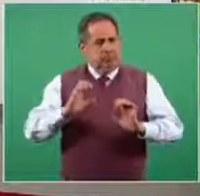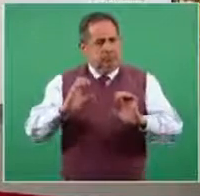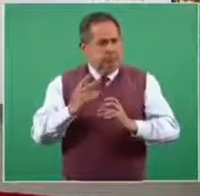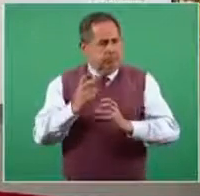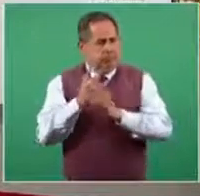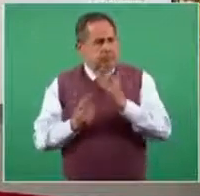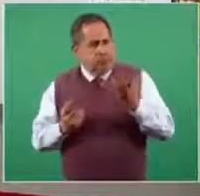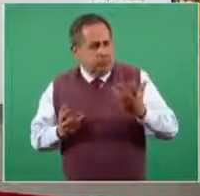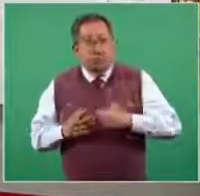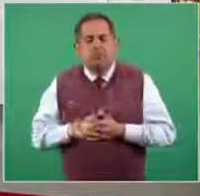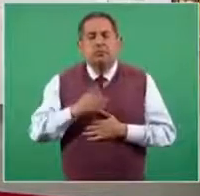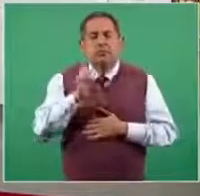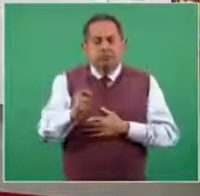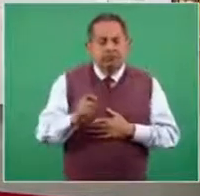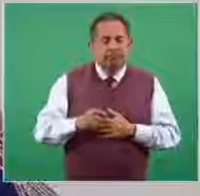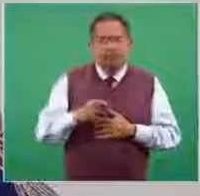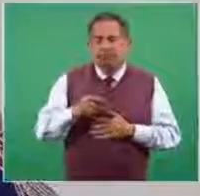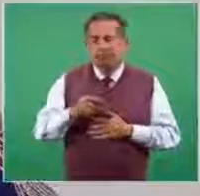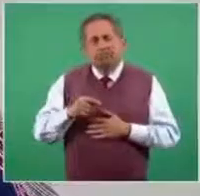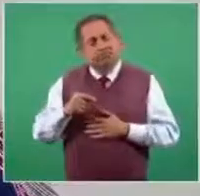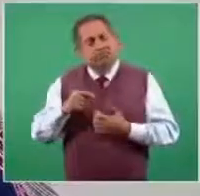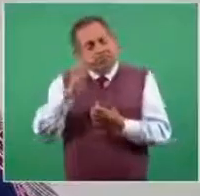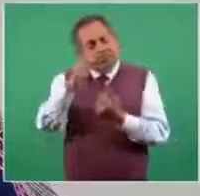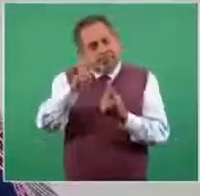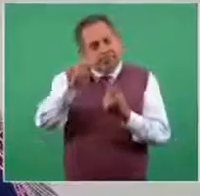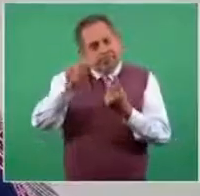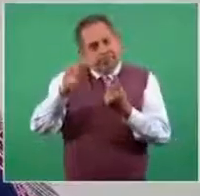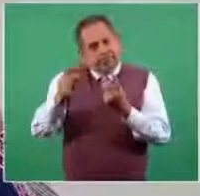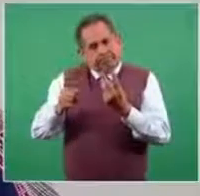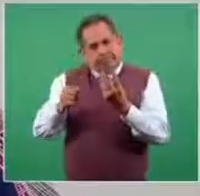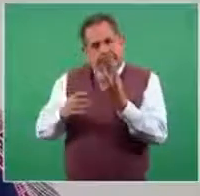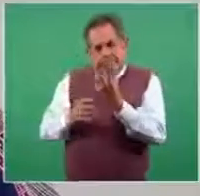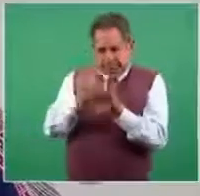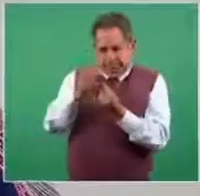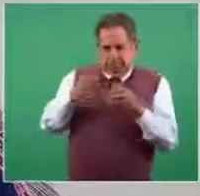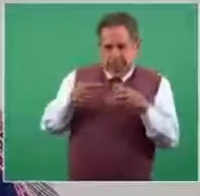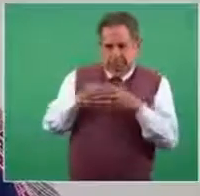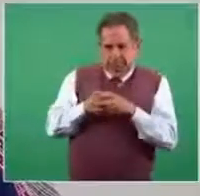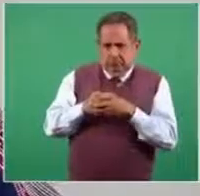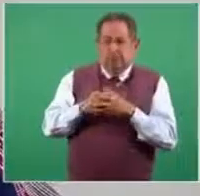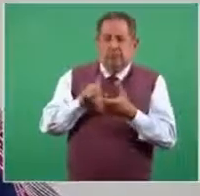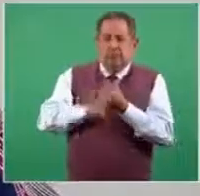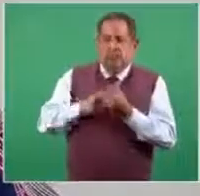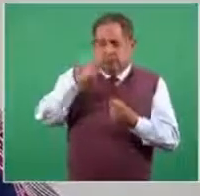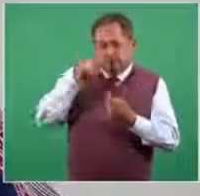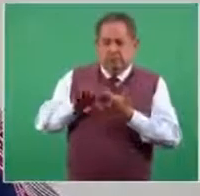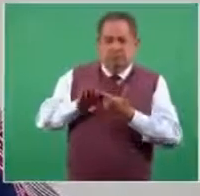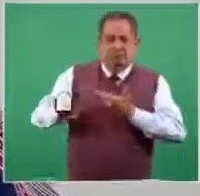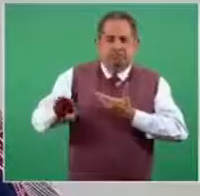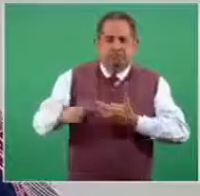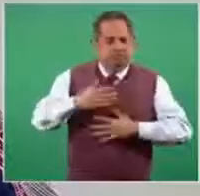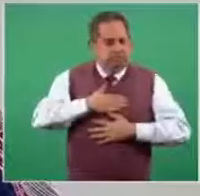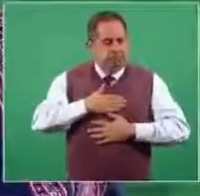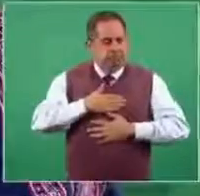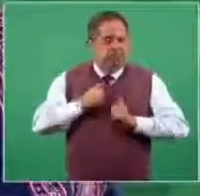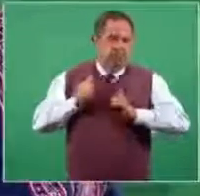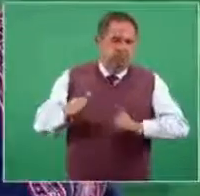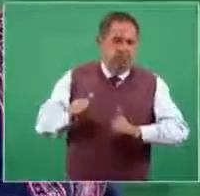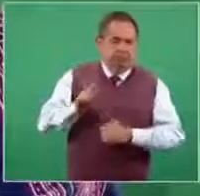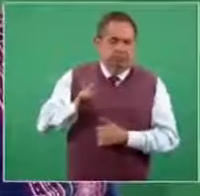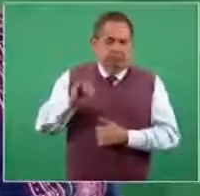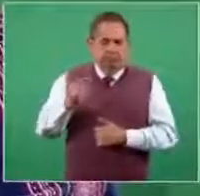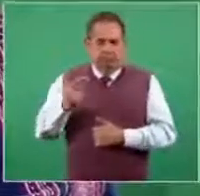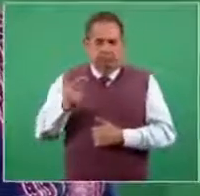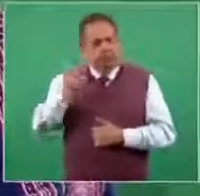incluye toda la serie de elementos que se requieren justamente para la disminución de los casos en nuestro